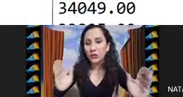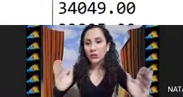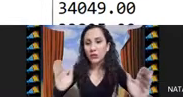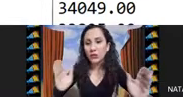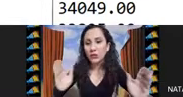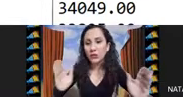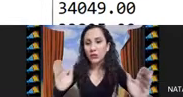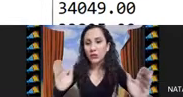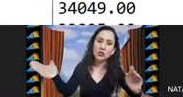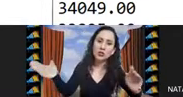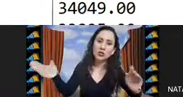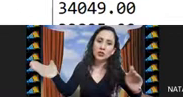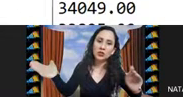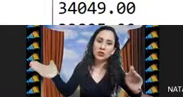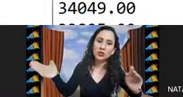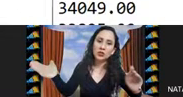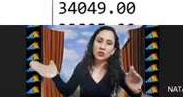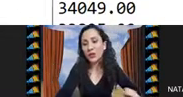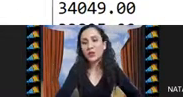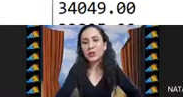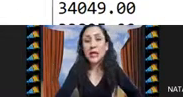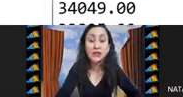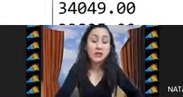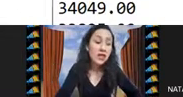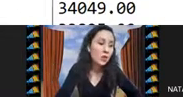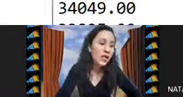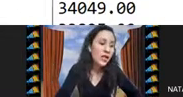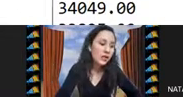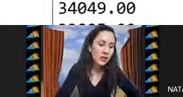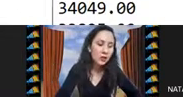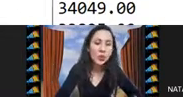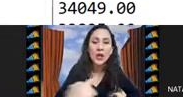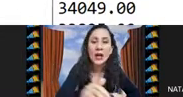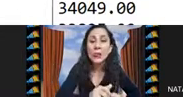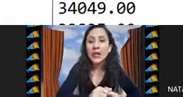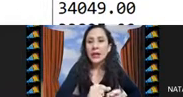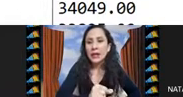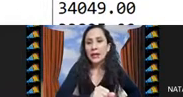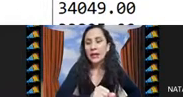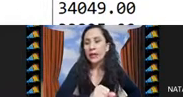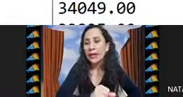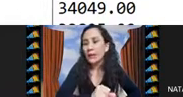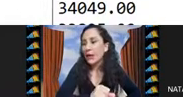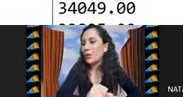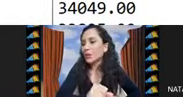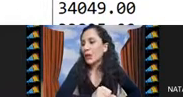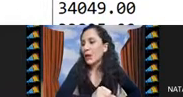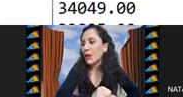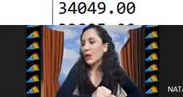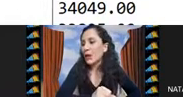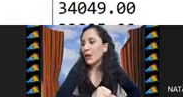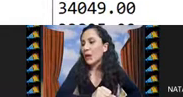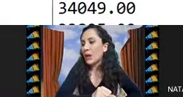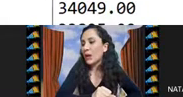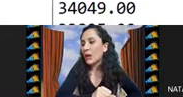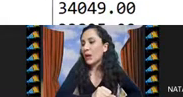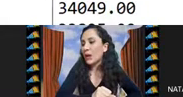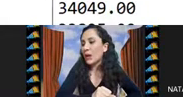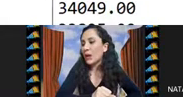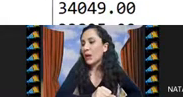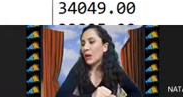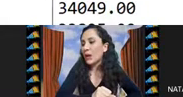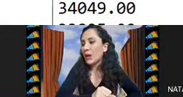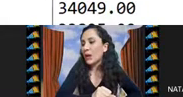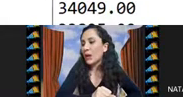objetos diferentes algunas con objetos chicos con objetos grandes de hecho en la literatura digamos que el banco de prueba